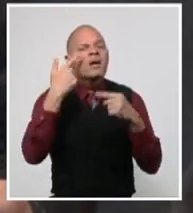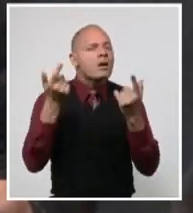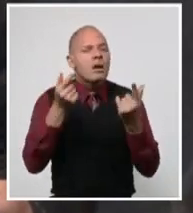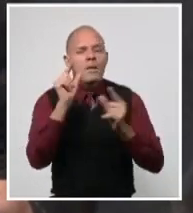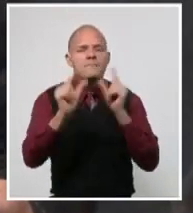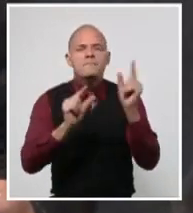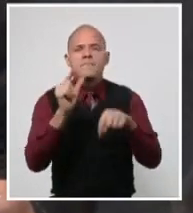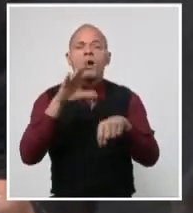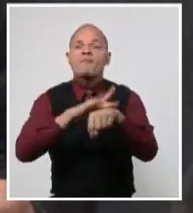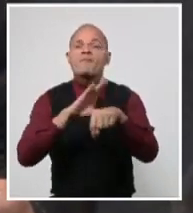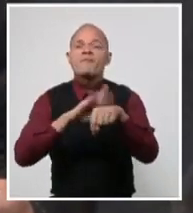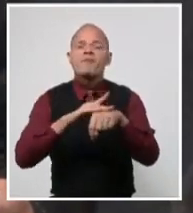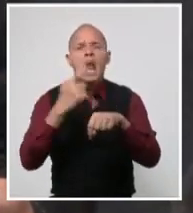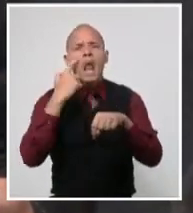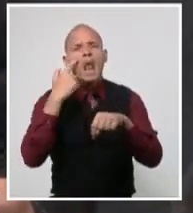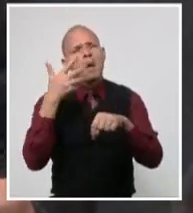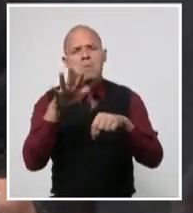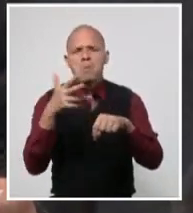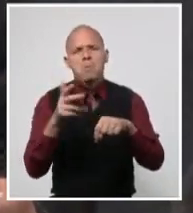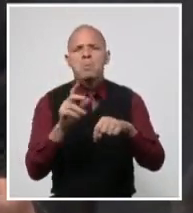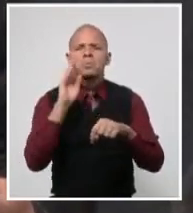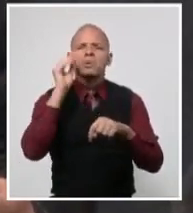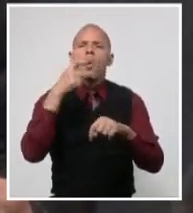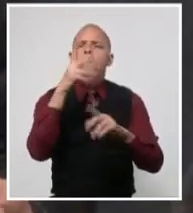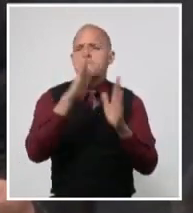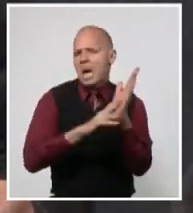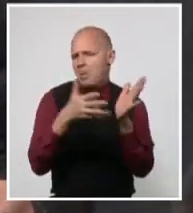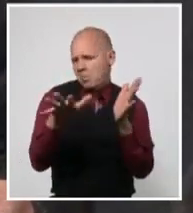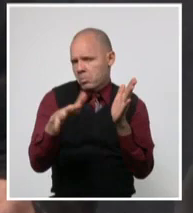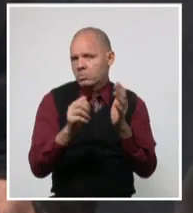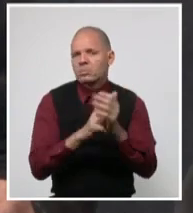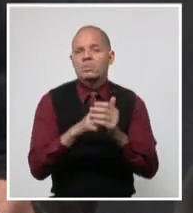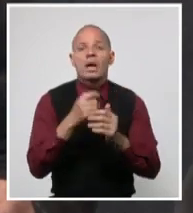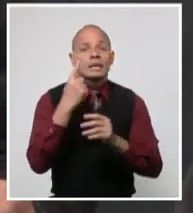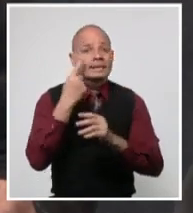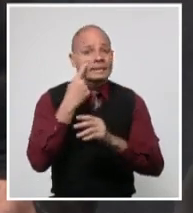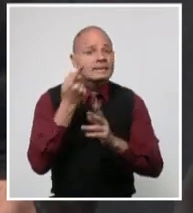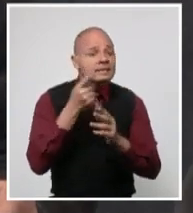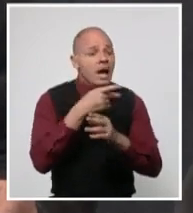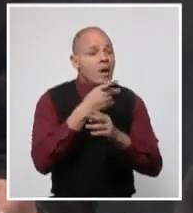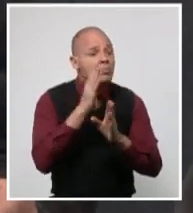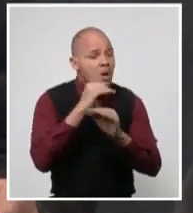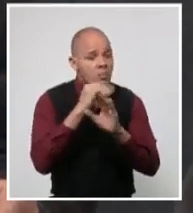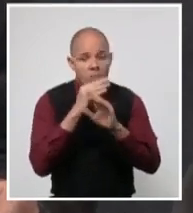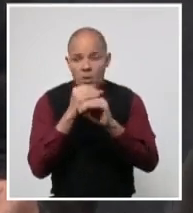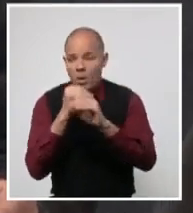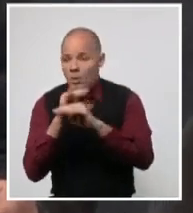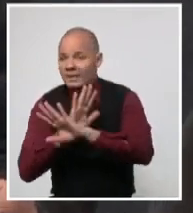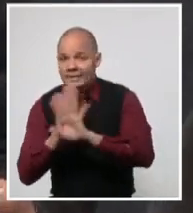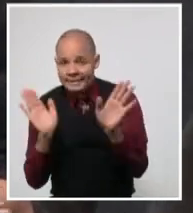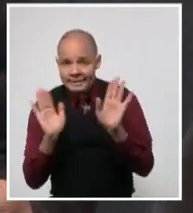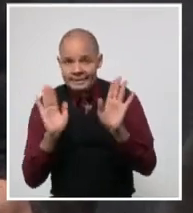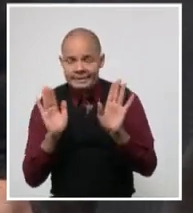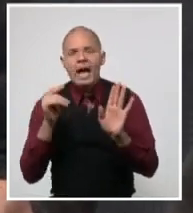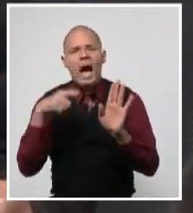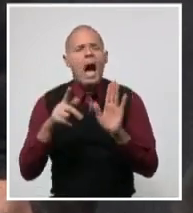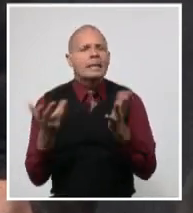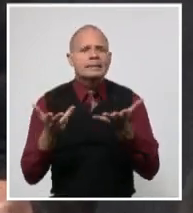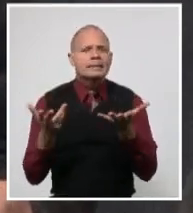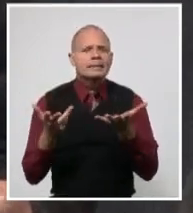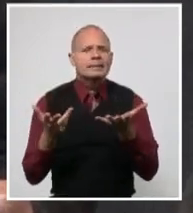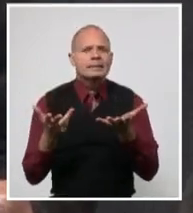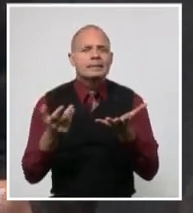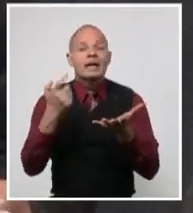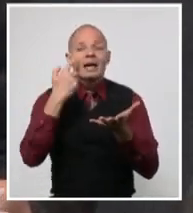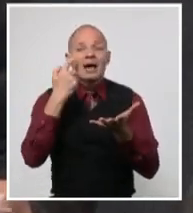durante los últimos 28 días. A partir de lo anterior, se pudo comprobar que con la